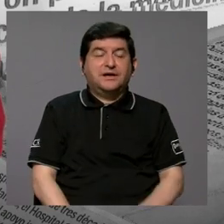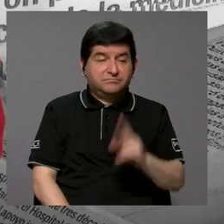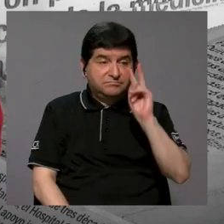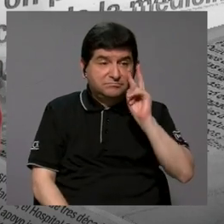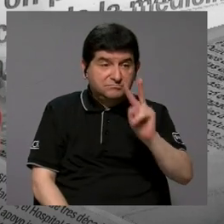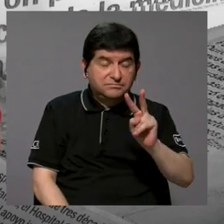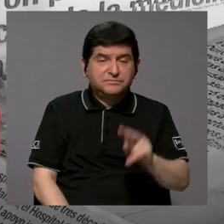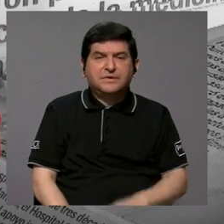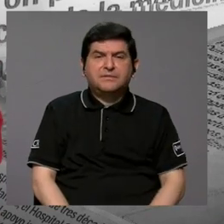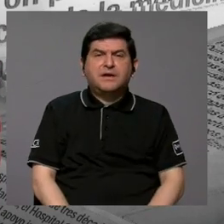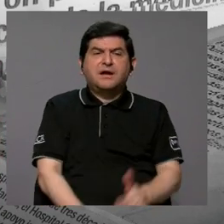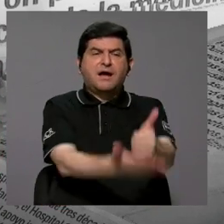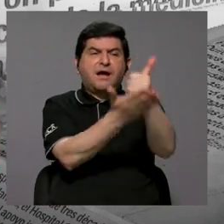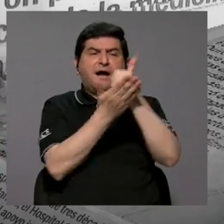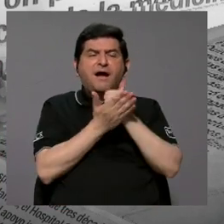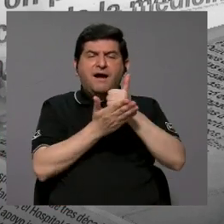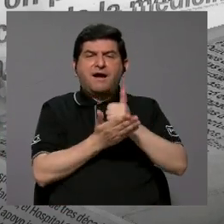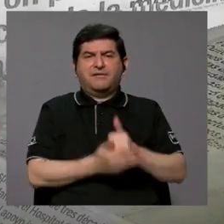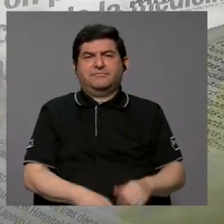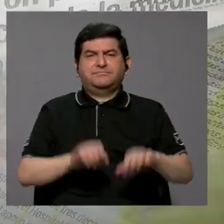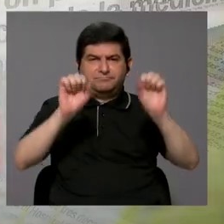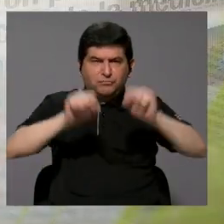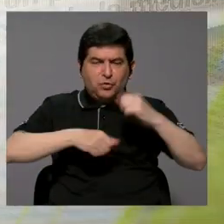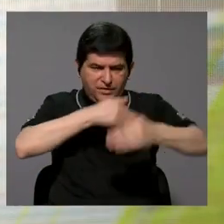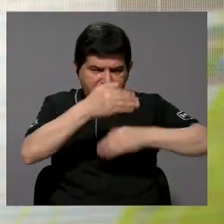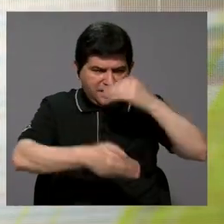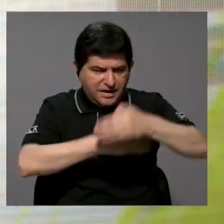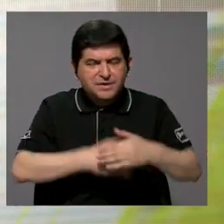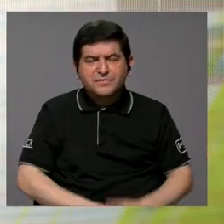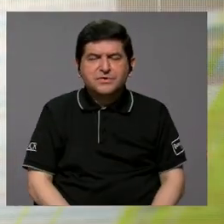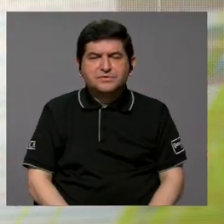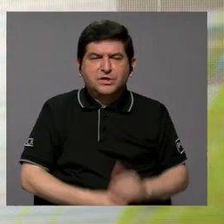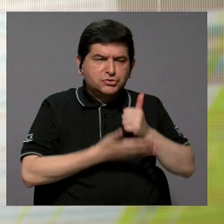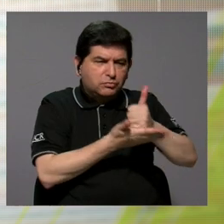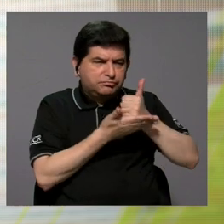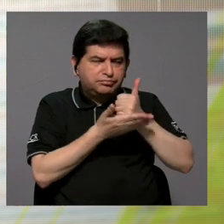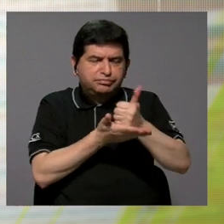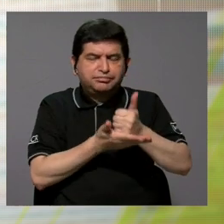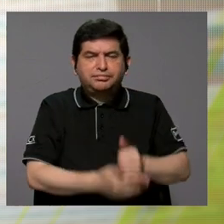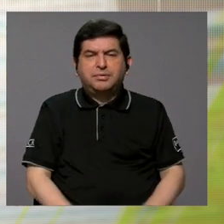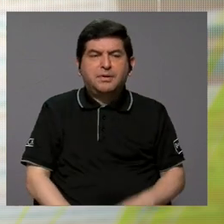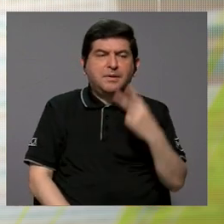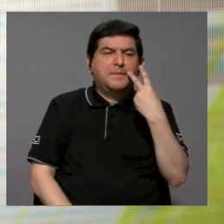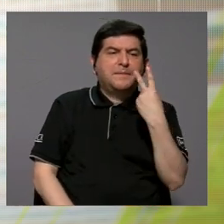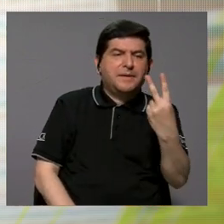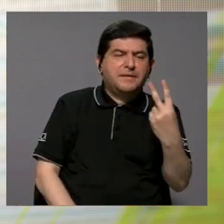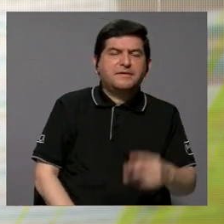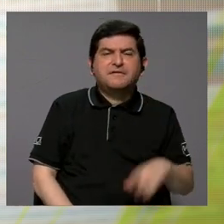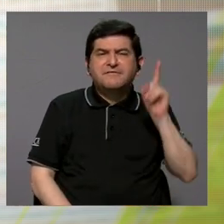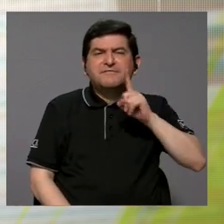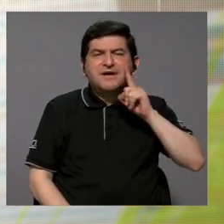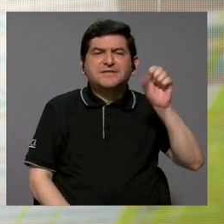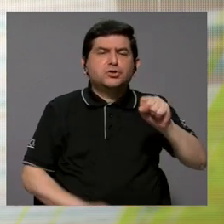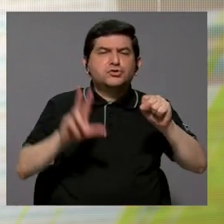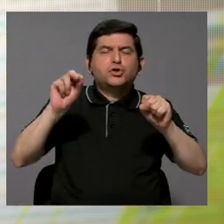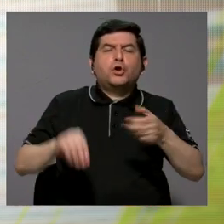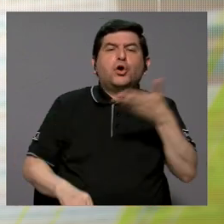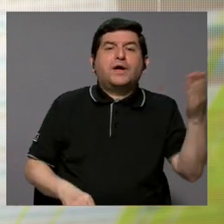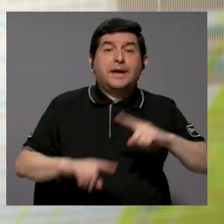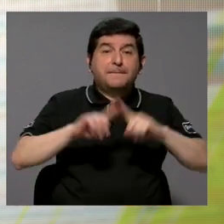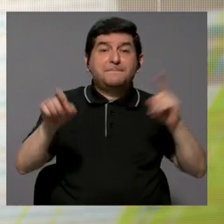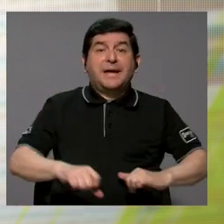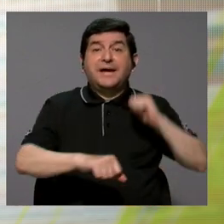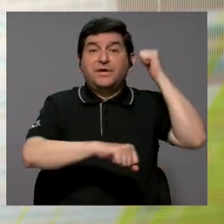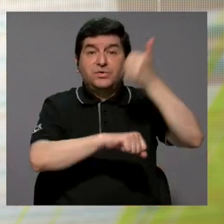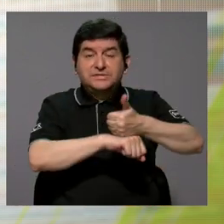viendo que nos va a ayudar a colaborar justamente en estos temas para ver qué es falso y qué no es falso. Pero por el momento